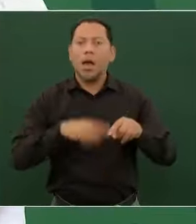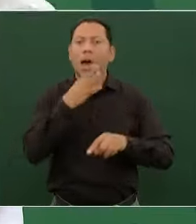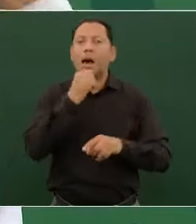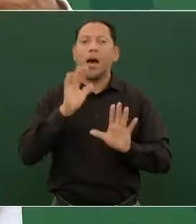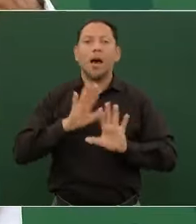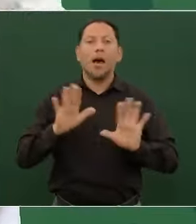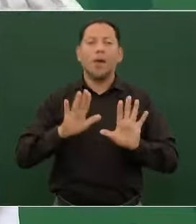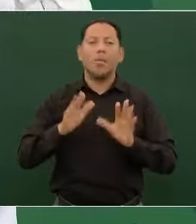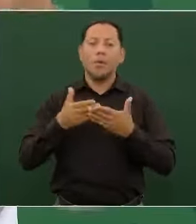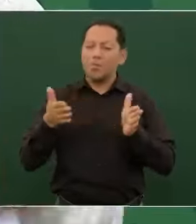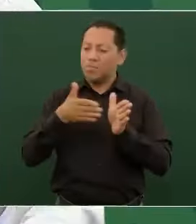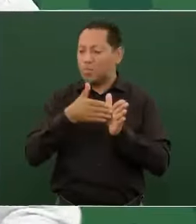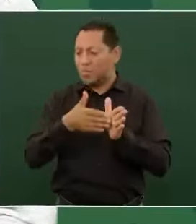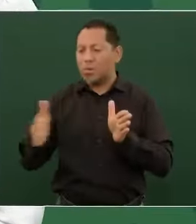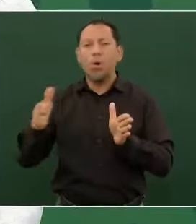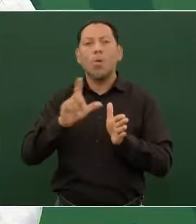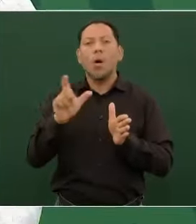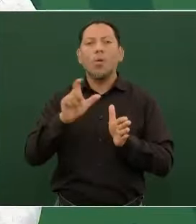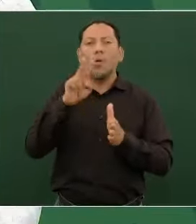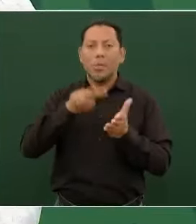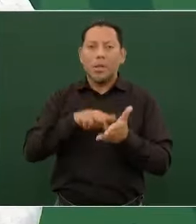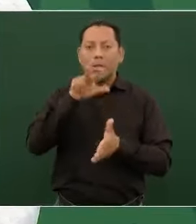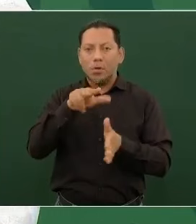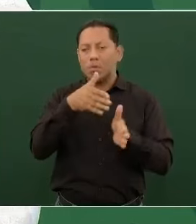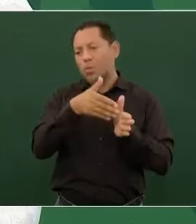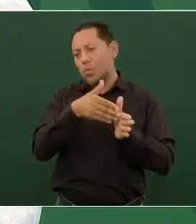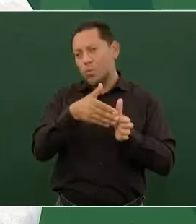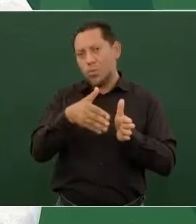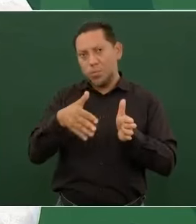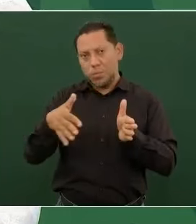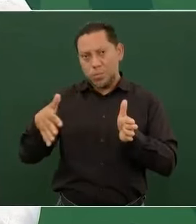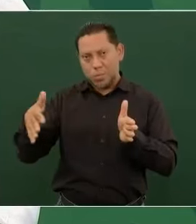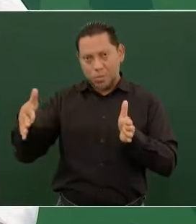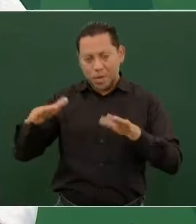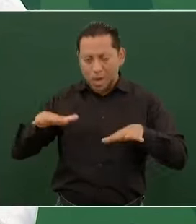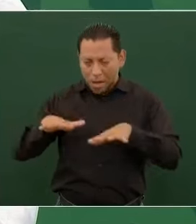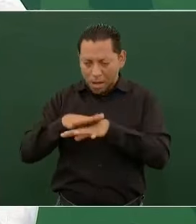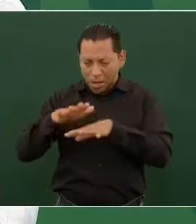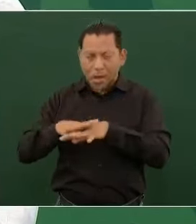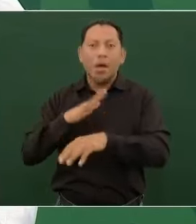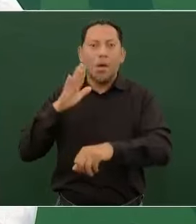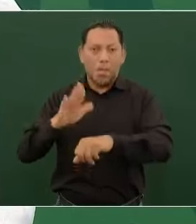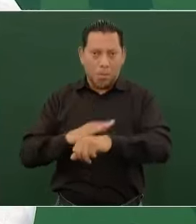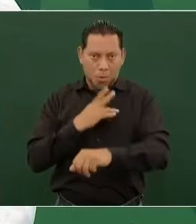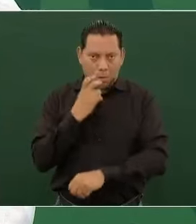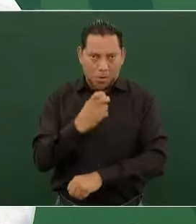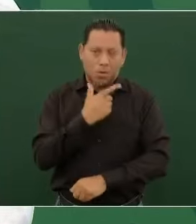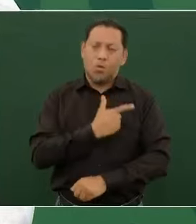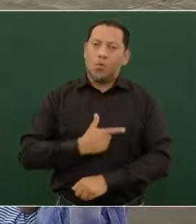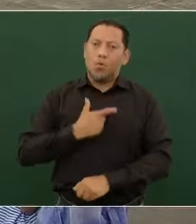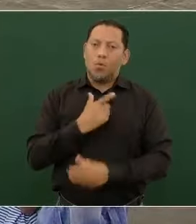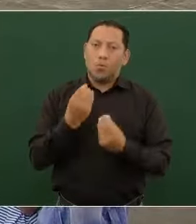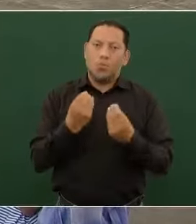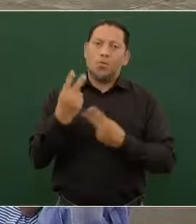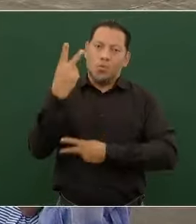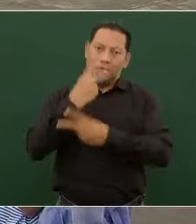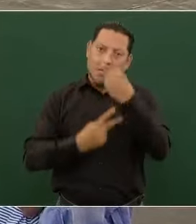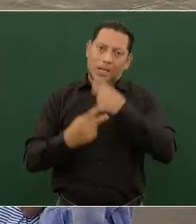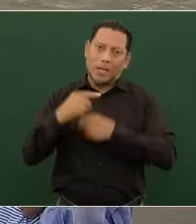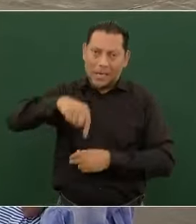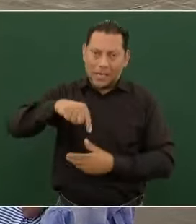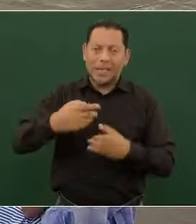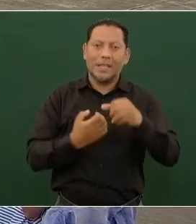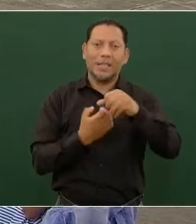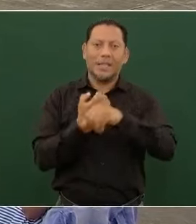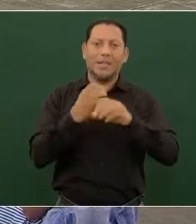se ha logrado con el movimiento y por eso me da mucho gusto estar aquí en